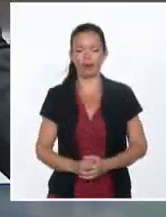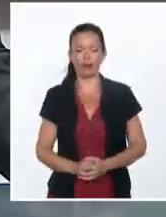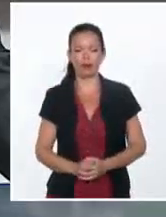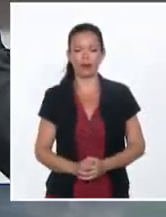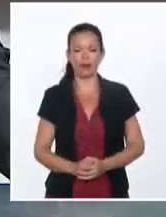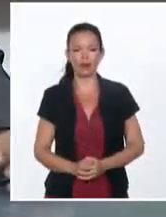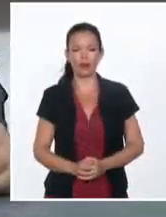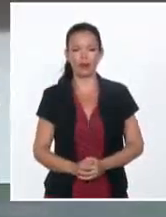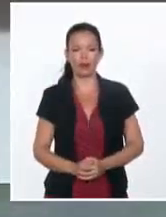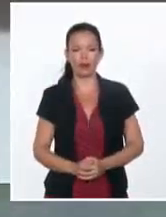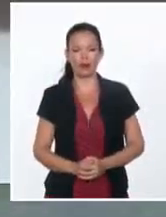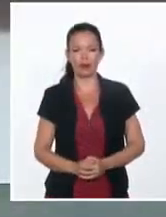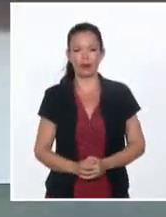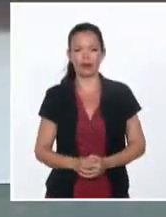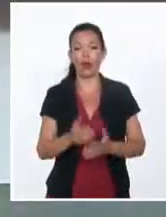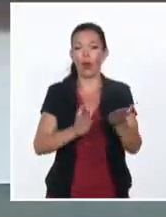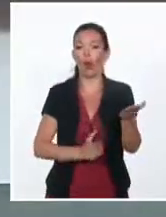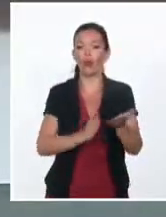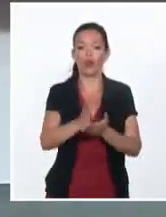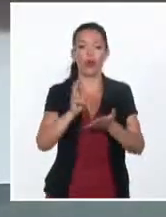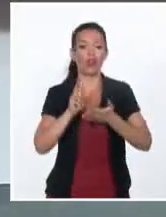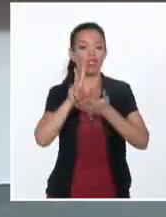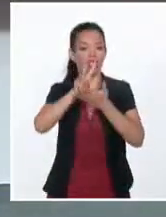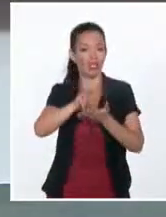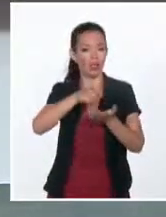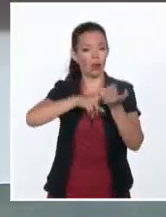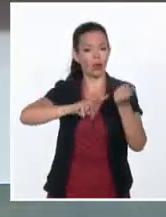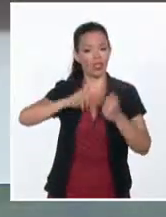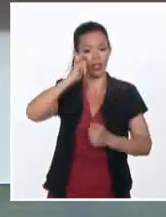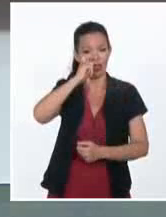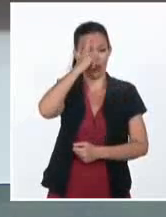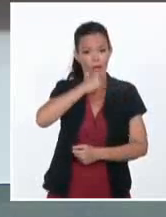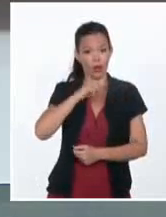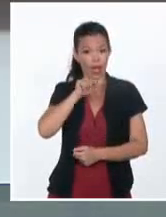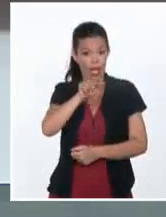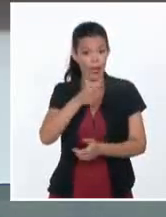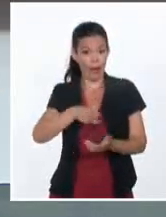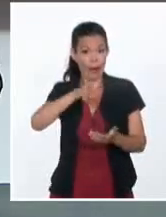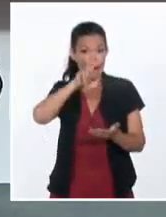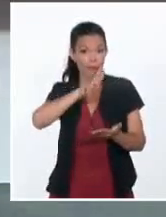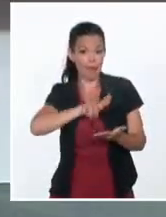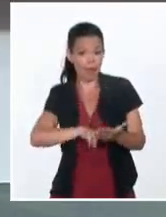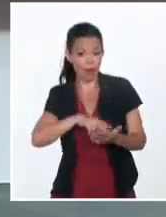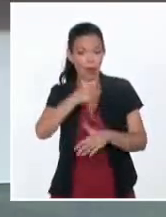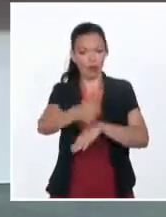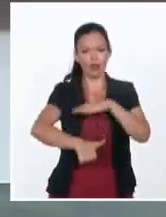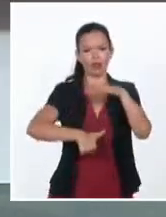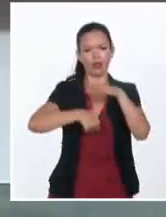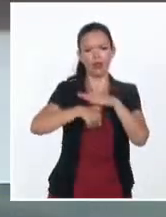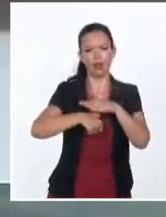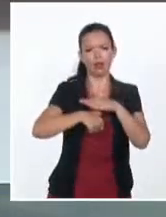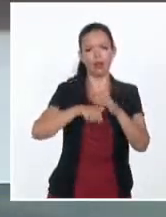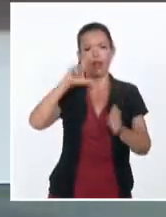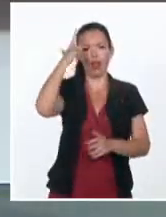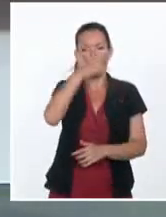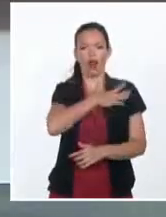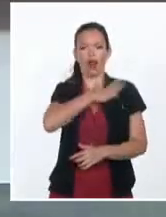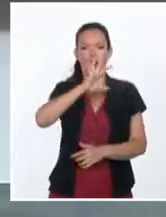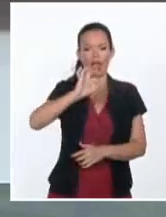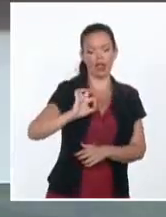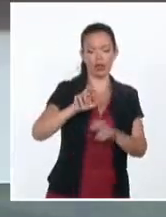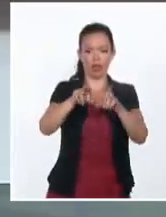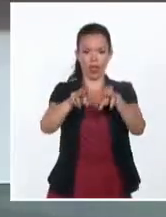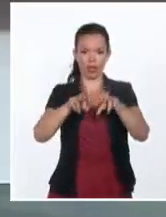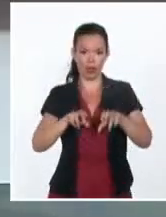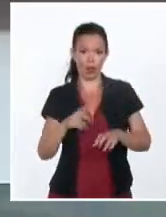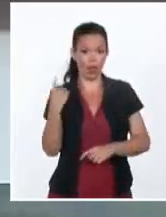Y hoy continúa la visita parlamentaria a la provincia de Ciego de Ávila, el miembro del buro político y presidente de la Asamblea Nacional del Poder Popular, Esteban Lazo